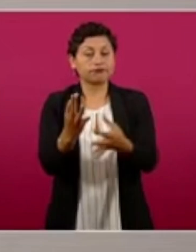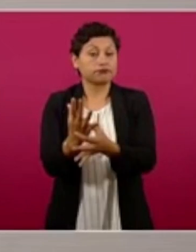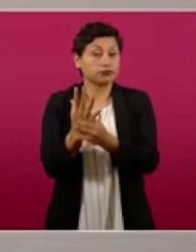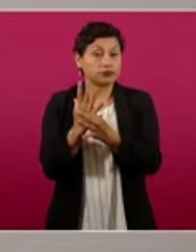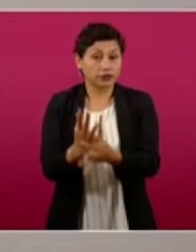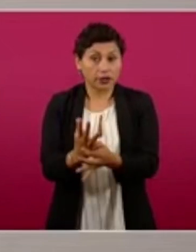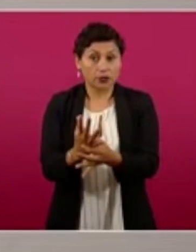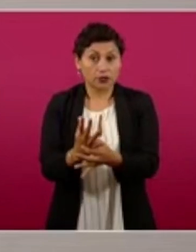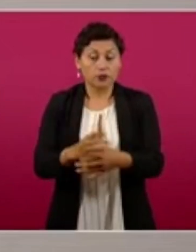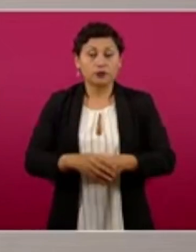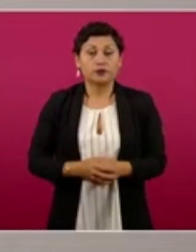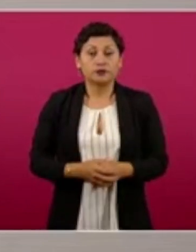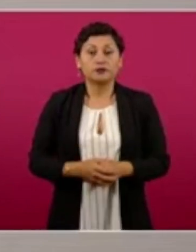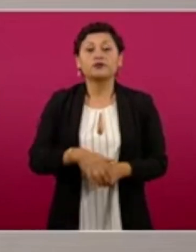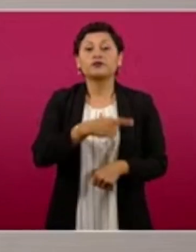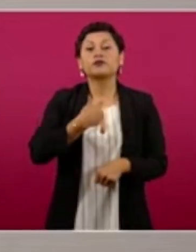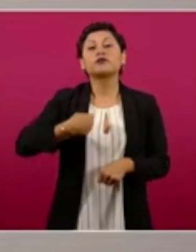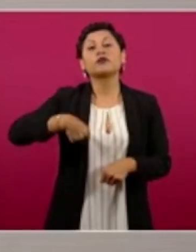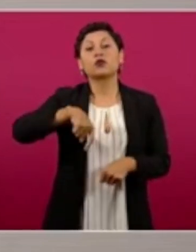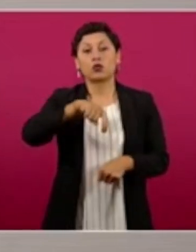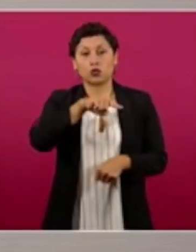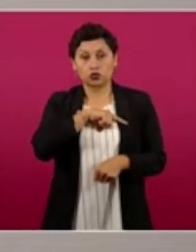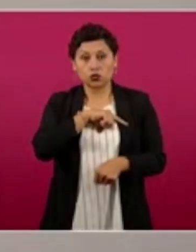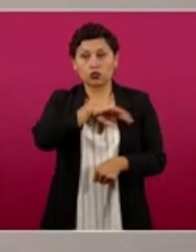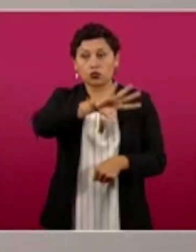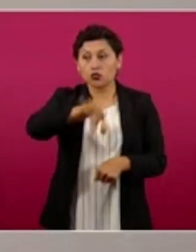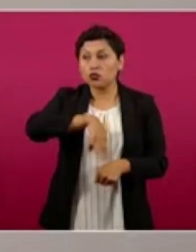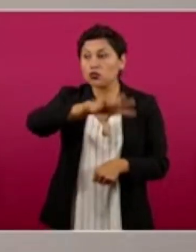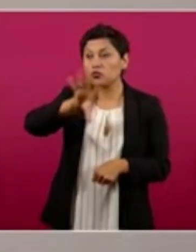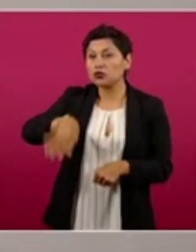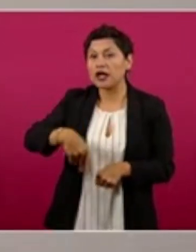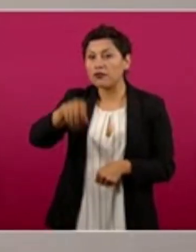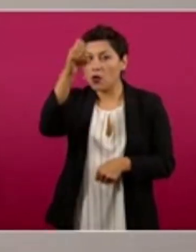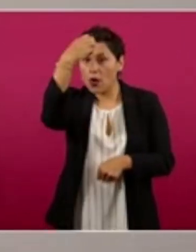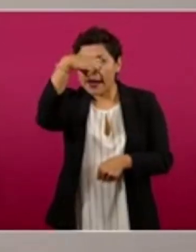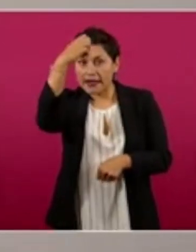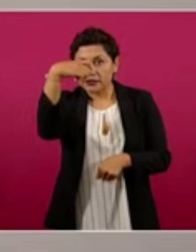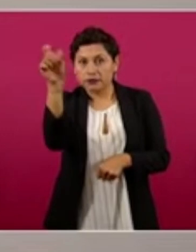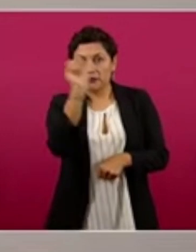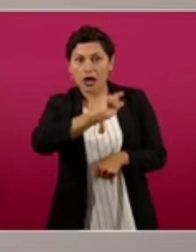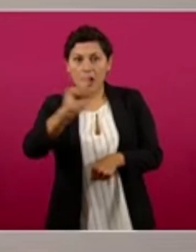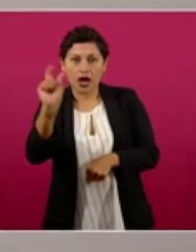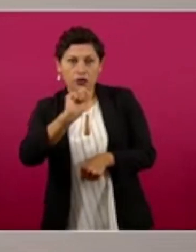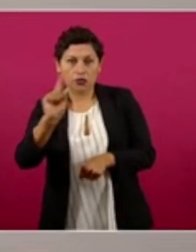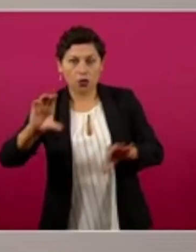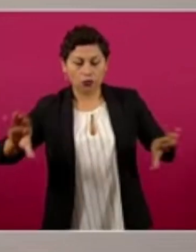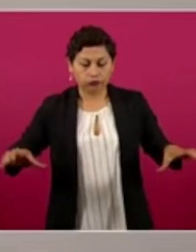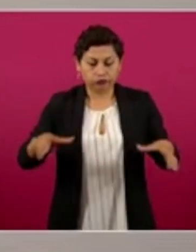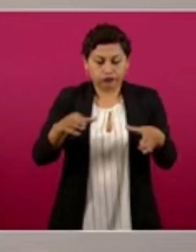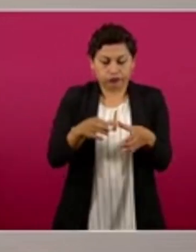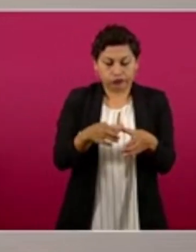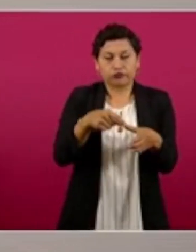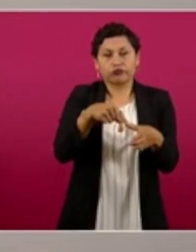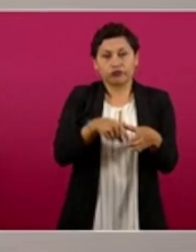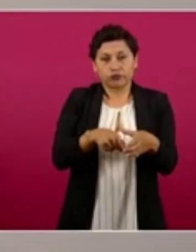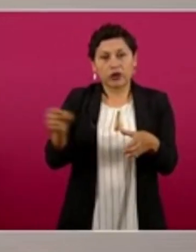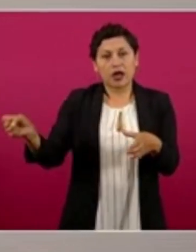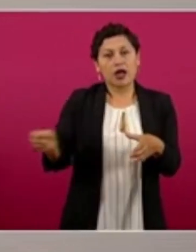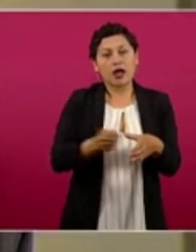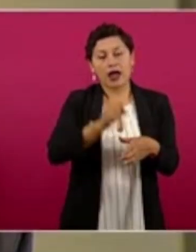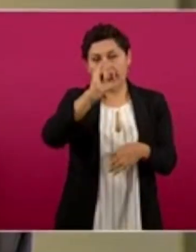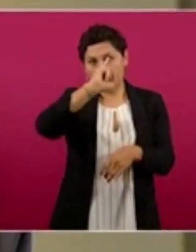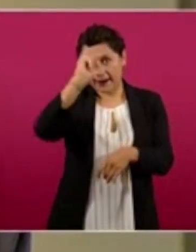estamos preparando un equipo de investigación, se trasladará el jefe de la agencia de